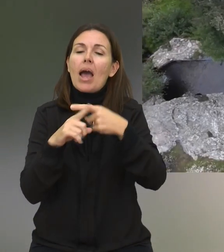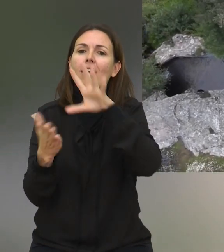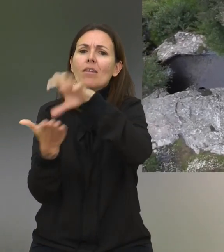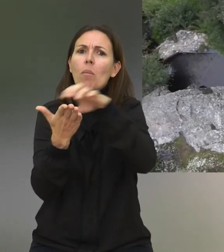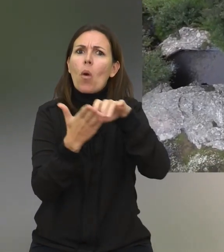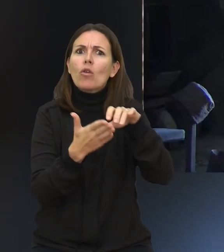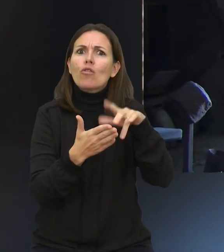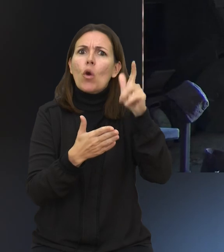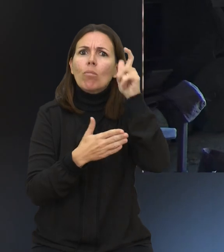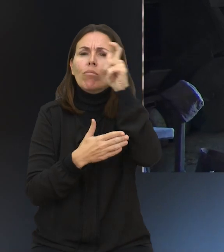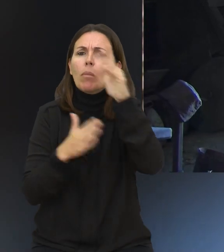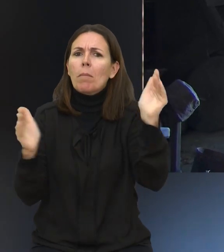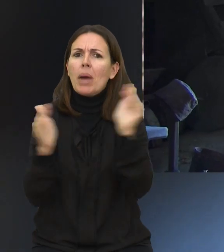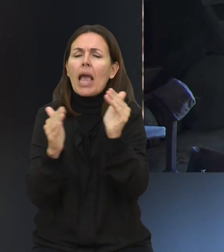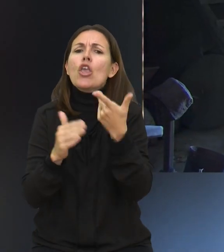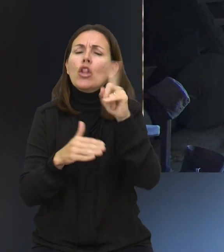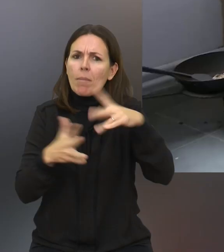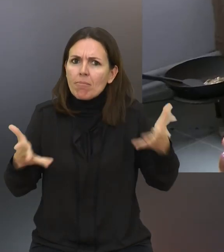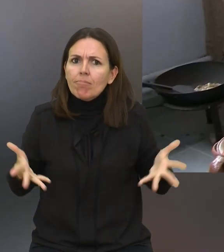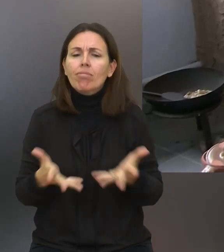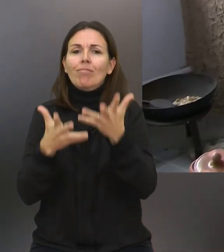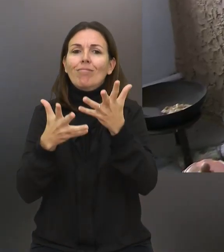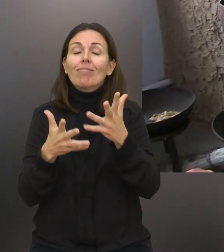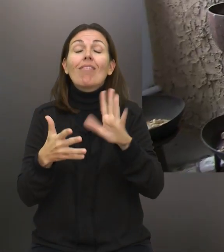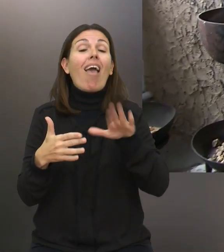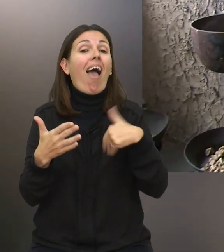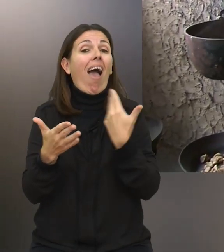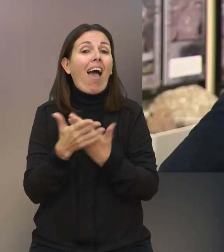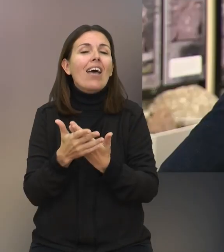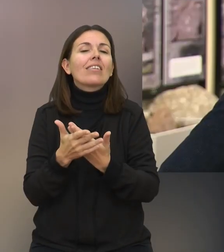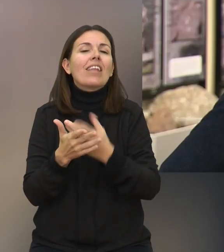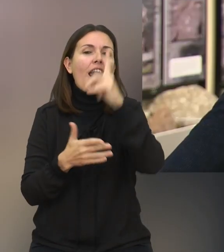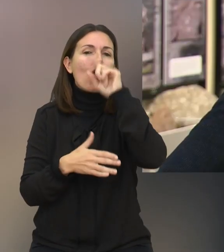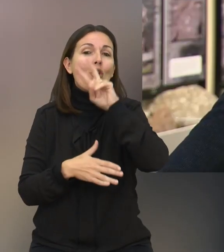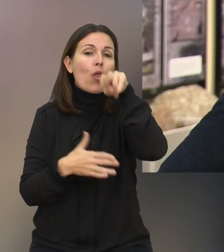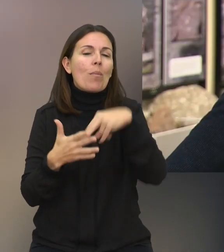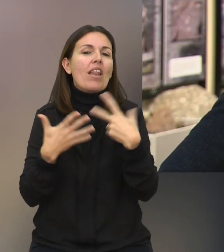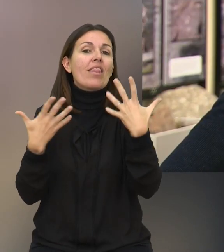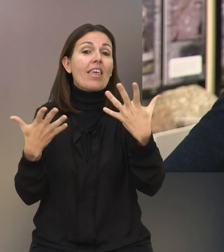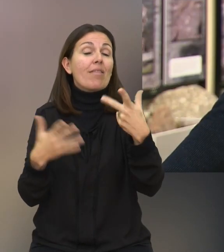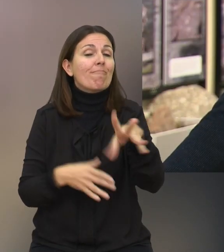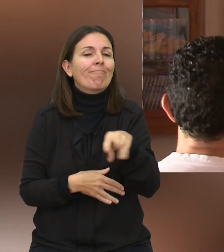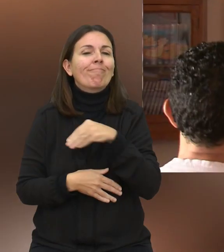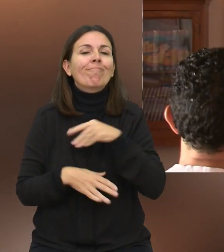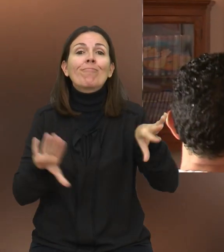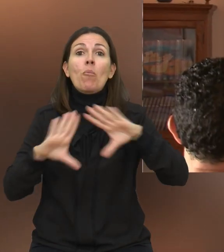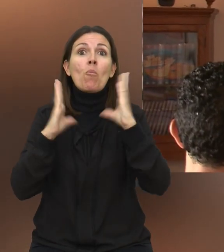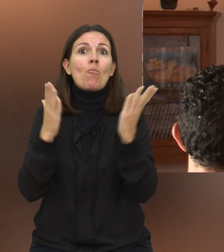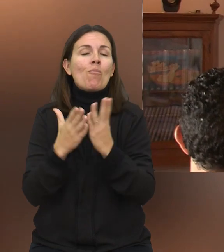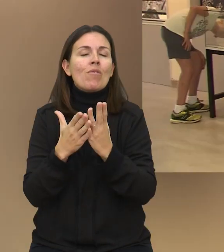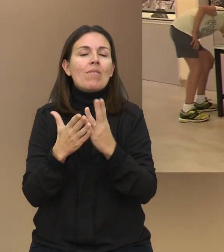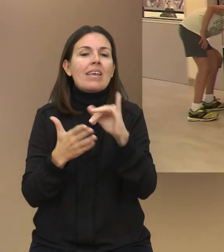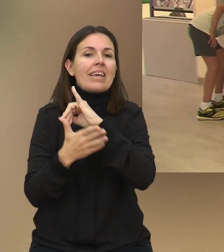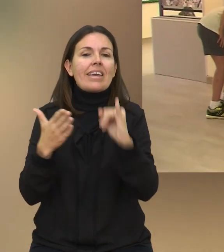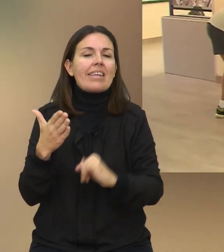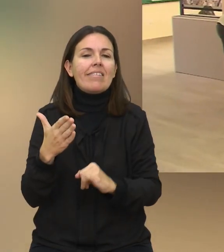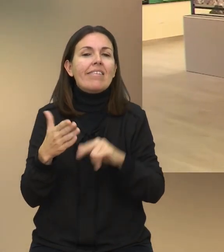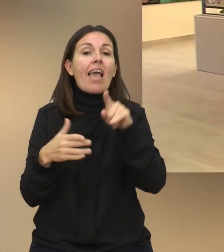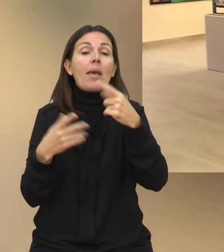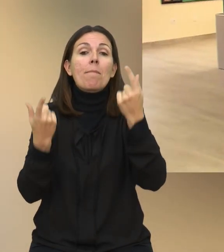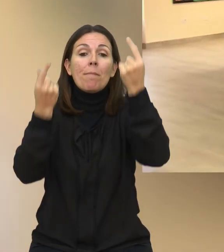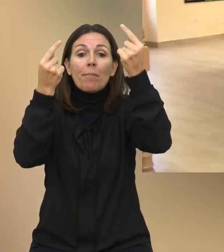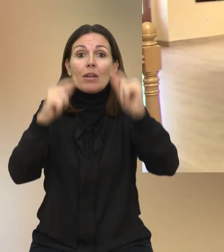pequeños museos en nuestros territorios rurales. Esto ha sido así hasta el año 2010 que desgraciadamente la crisis mundial